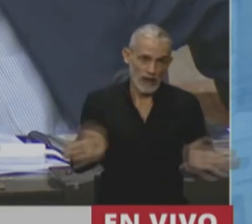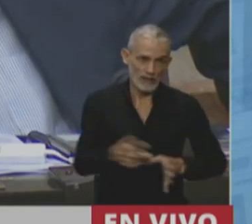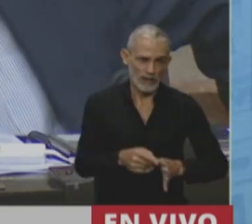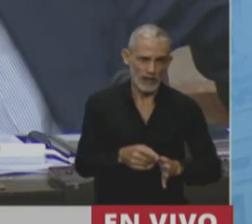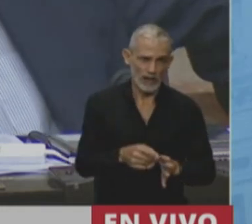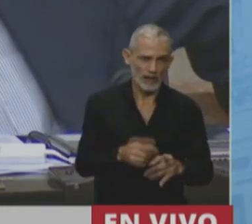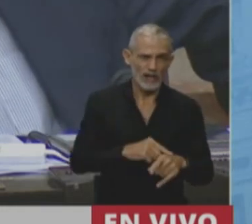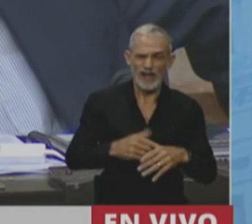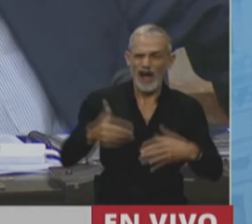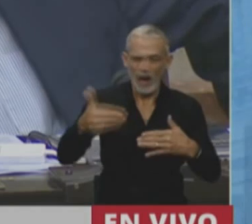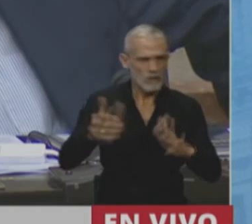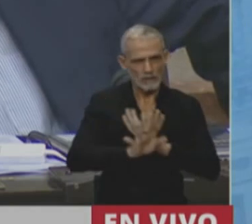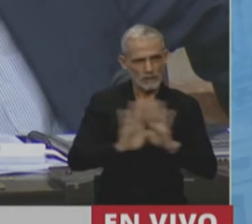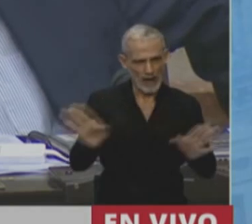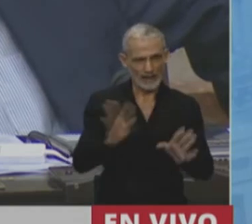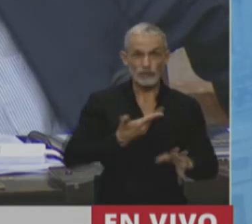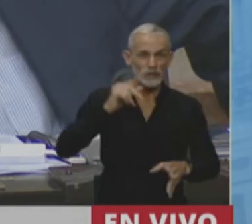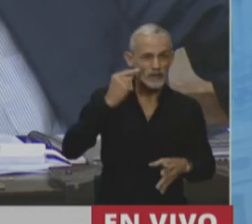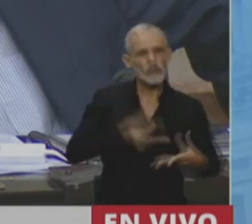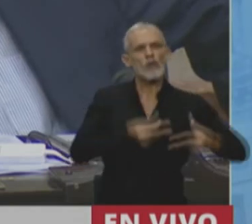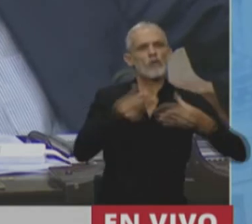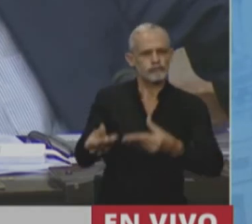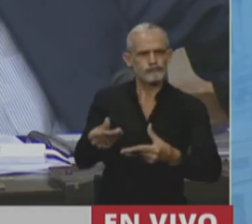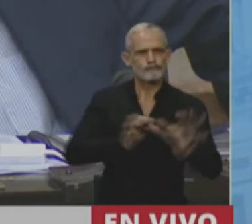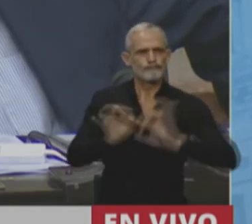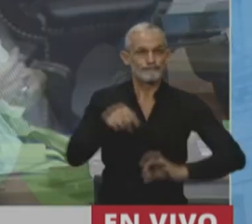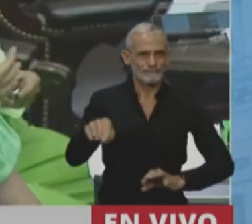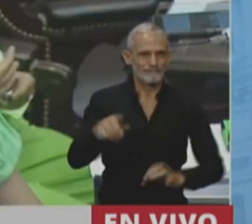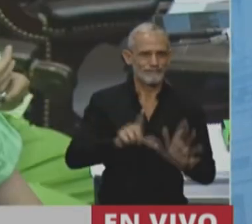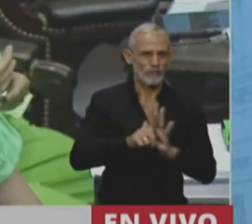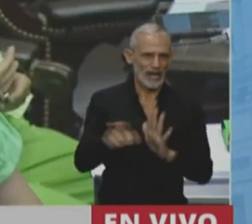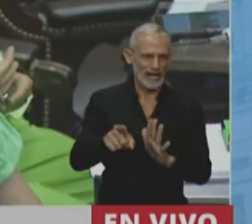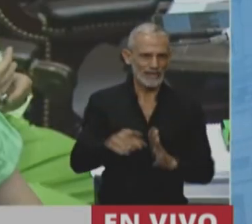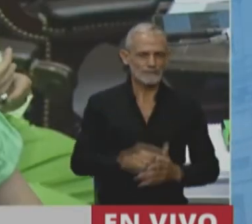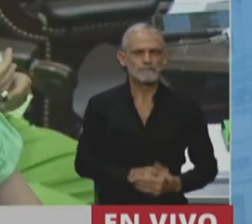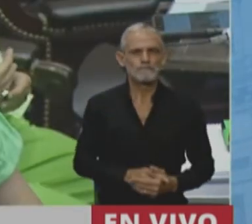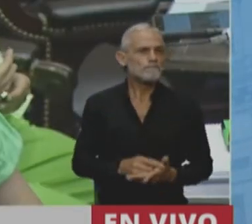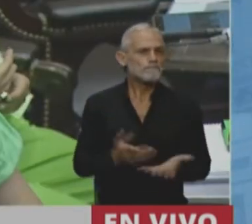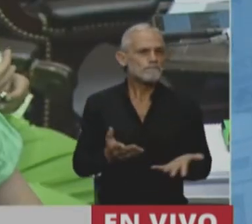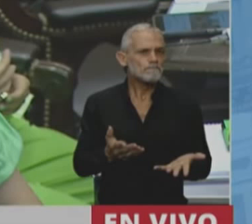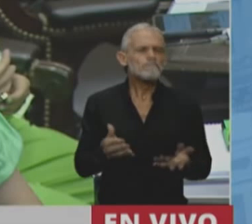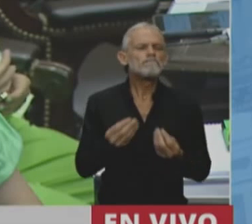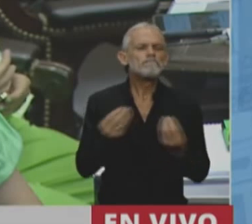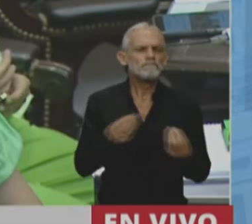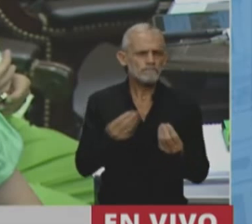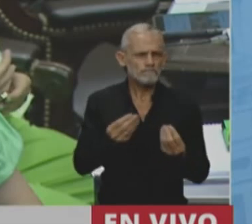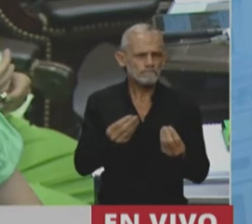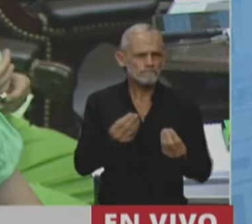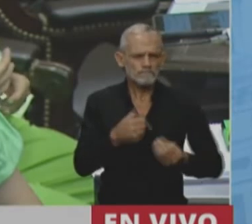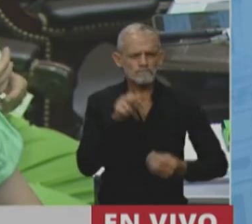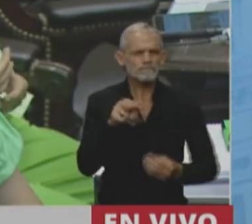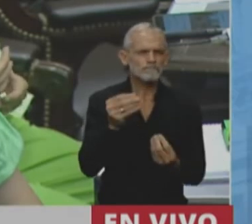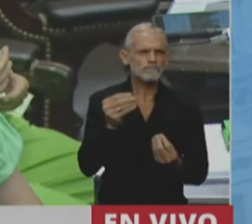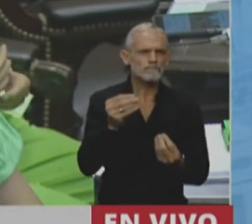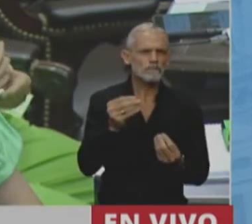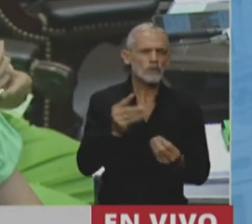justifica más demora. Que es muy interesante además ver qué es lo que ha pasado con